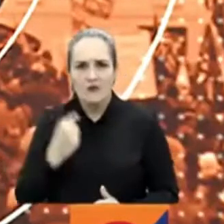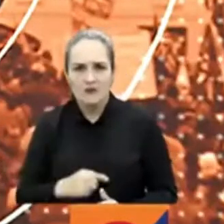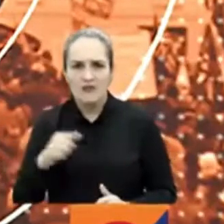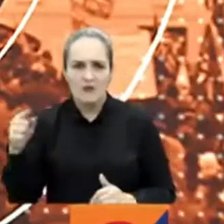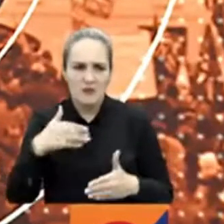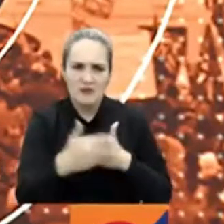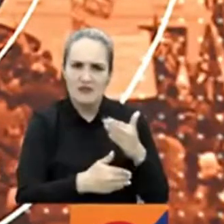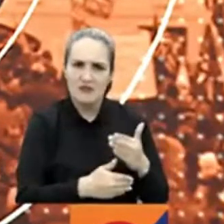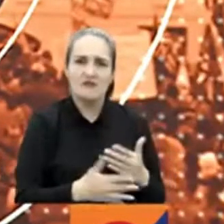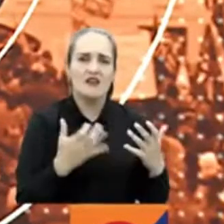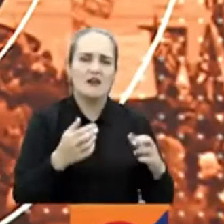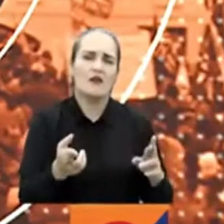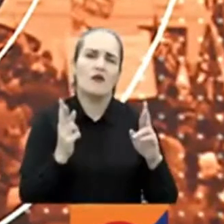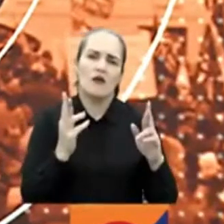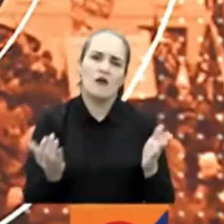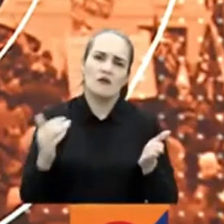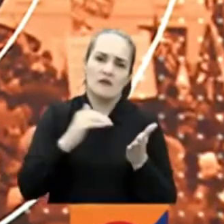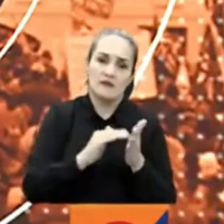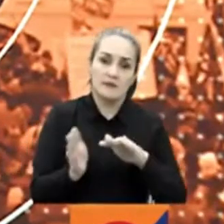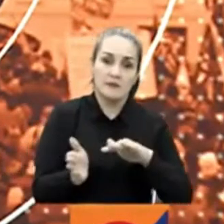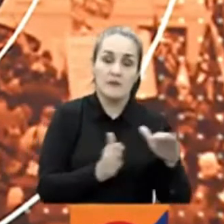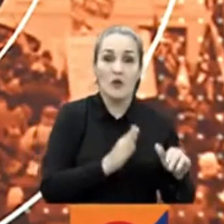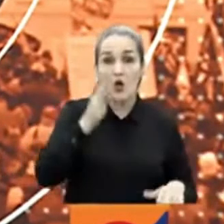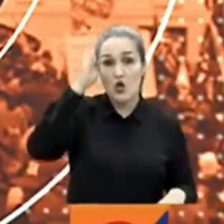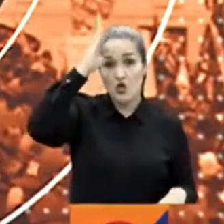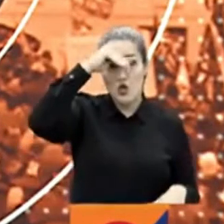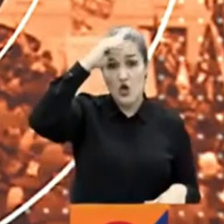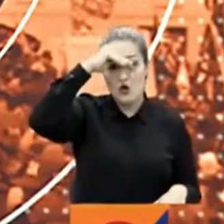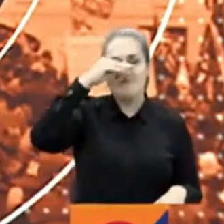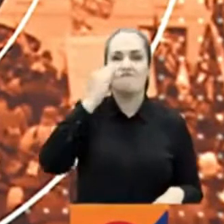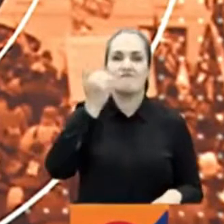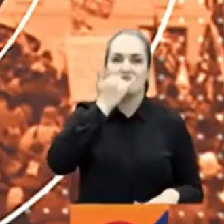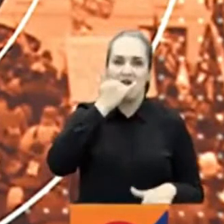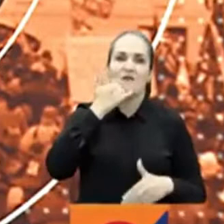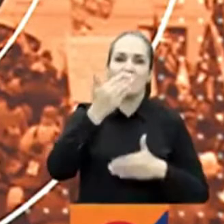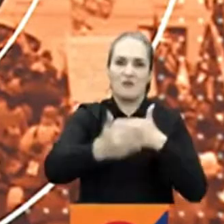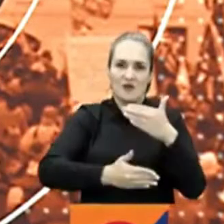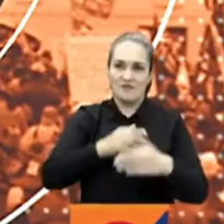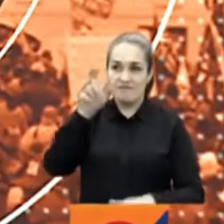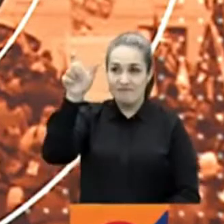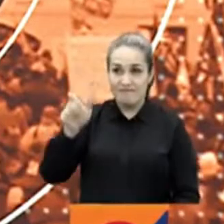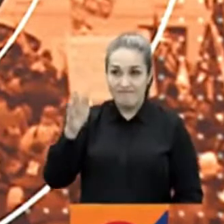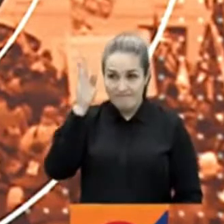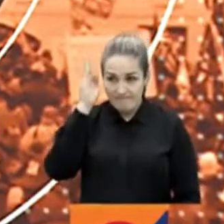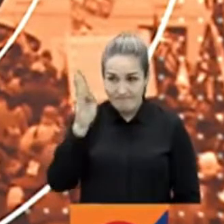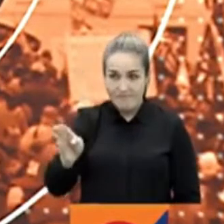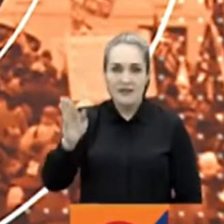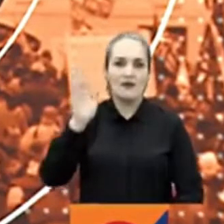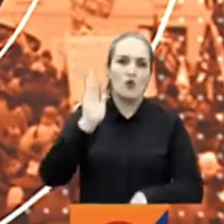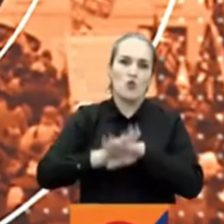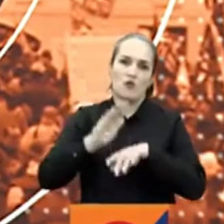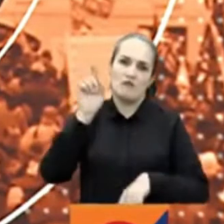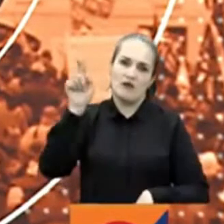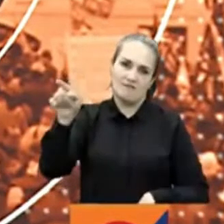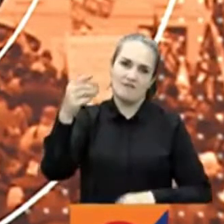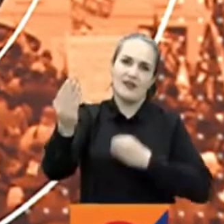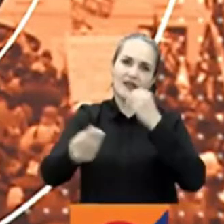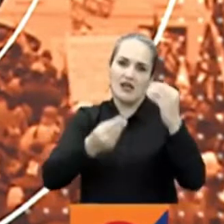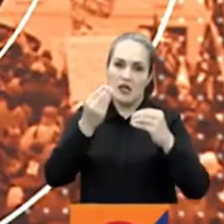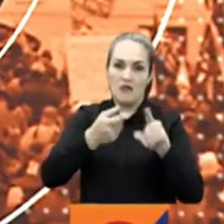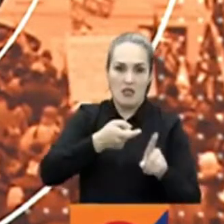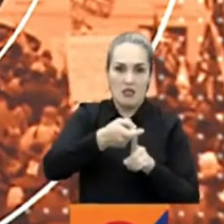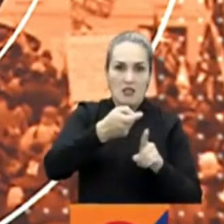Donald Trump faltó a su deber durante el asalto al Capitolio y debe ser considerado legalmente responsable. A esa